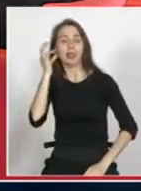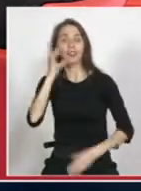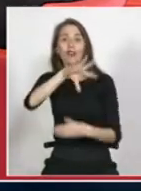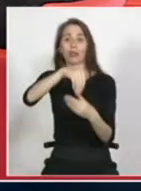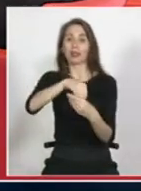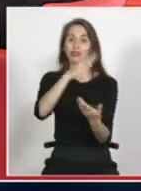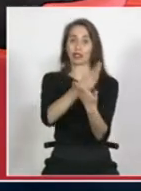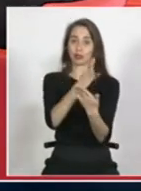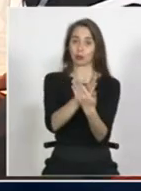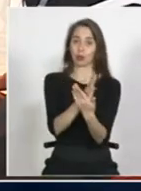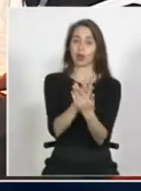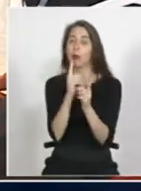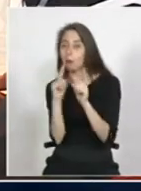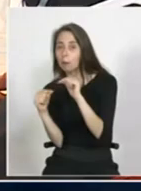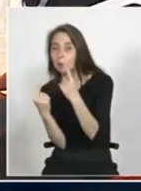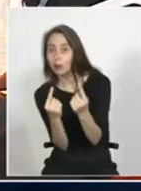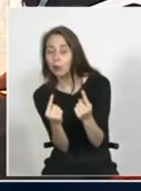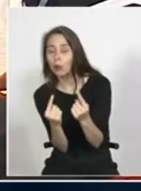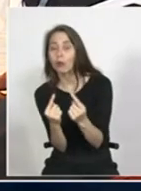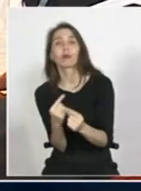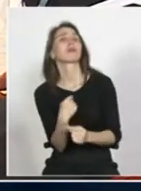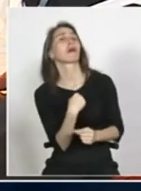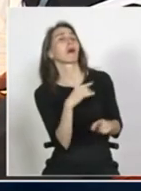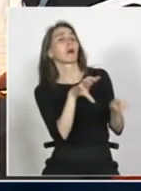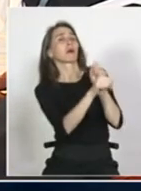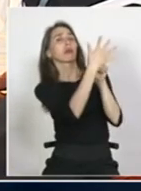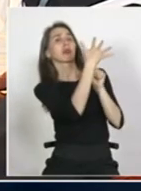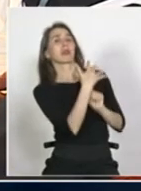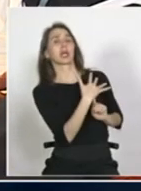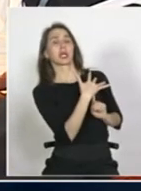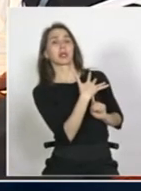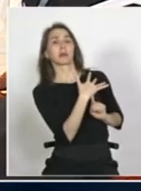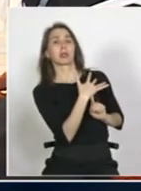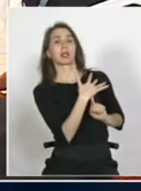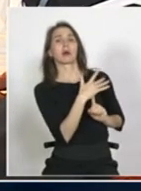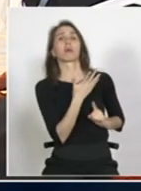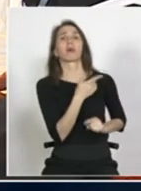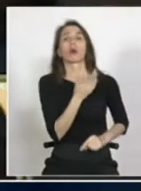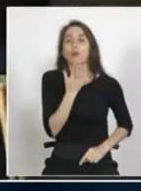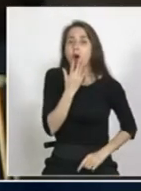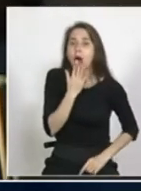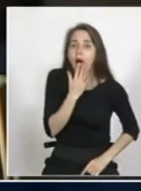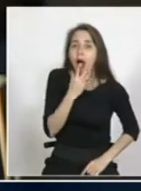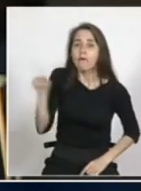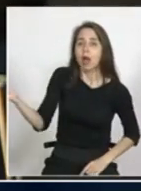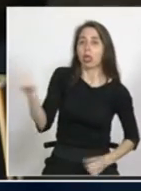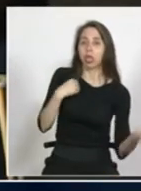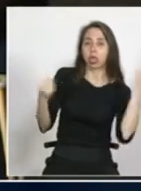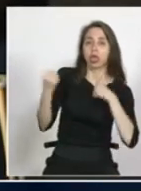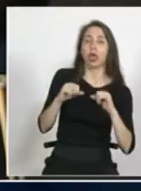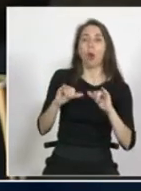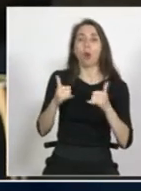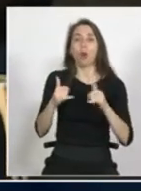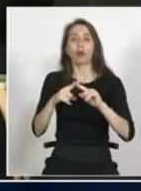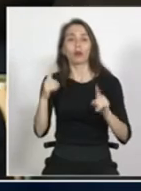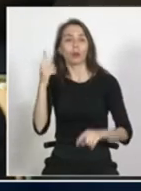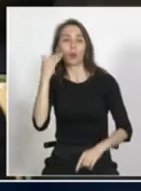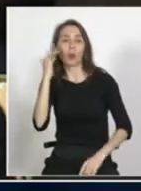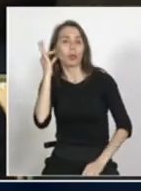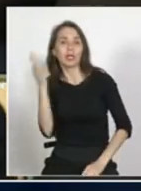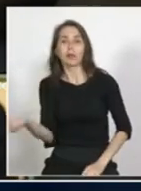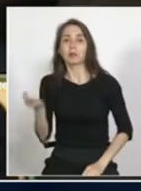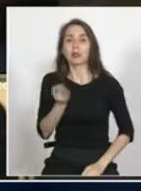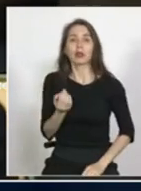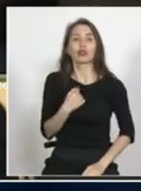es que a veces su discriminación es por la forma en la que hablan por los juegos una niña me decía